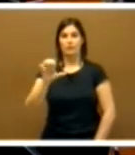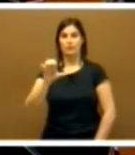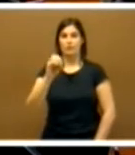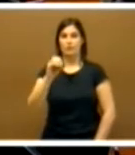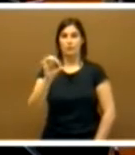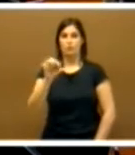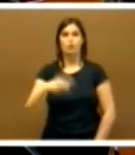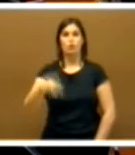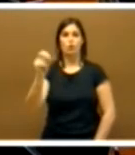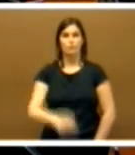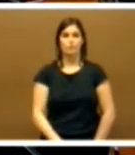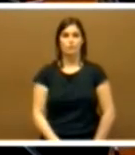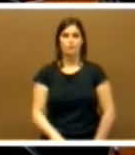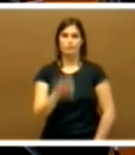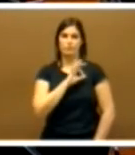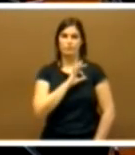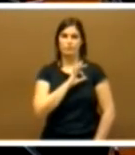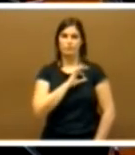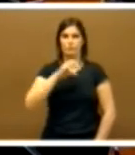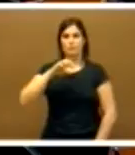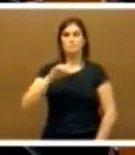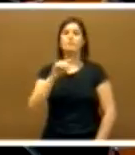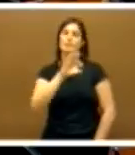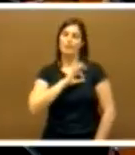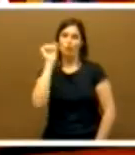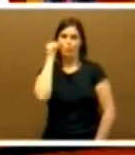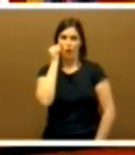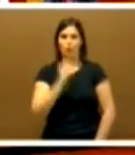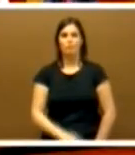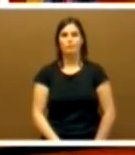Don José Antonio Monago Terraza